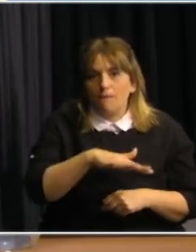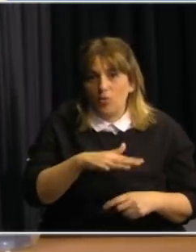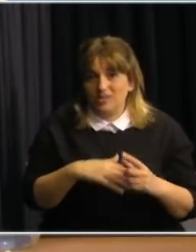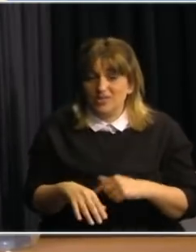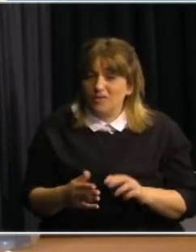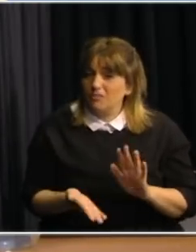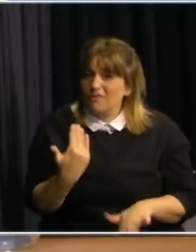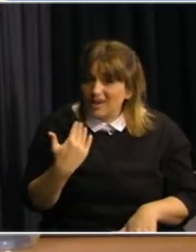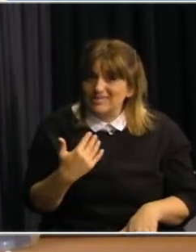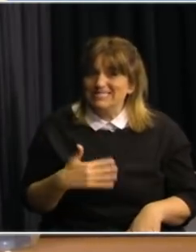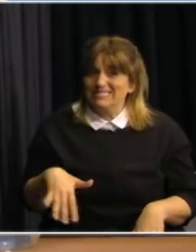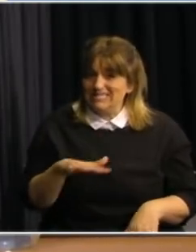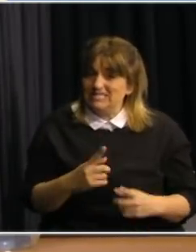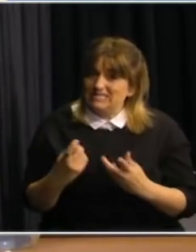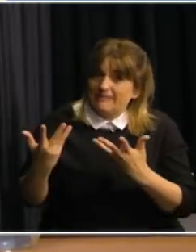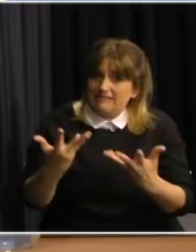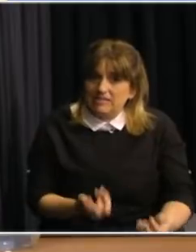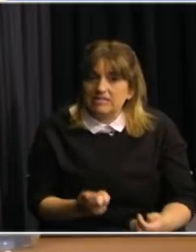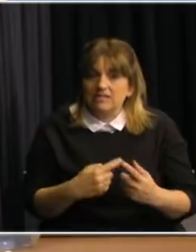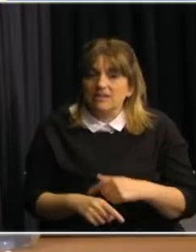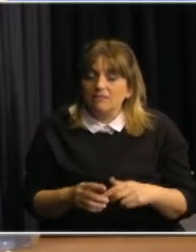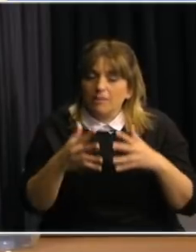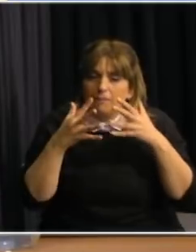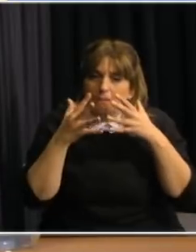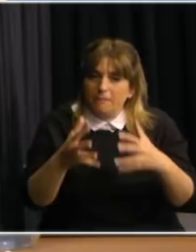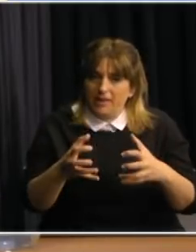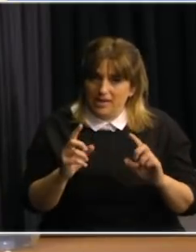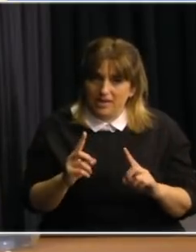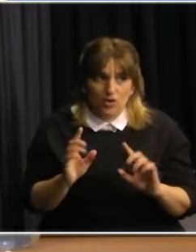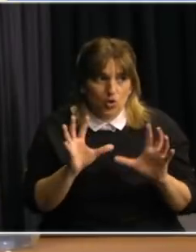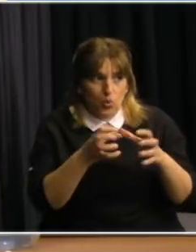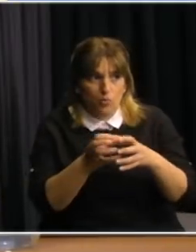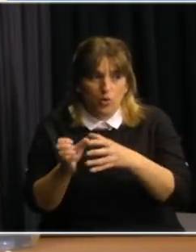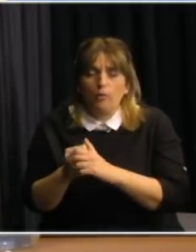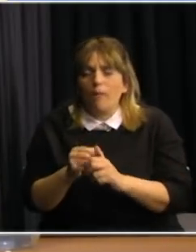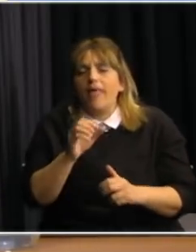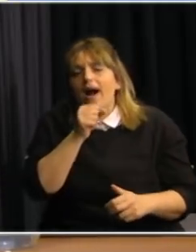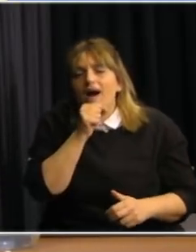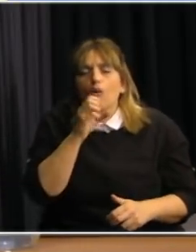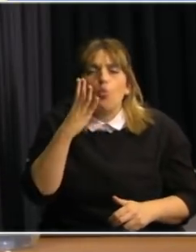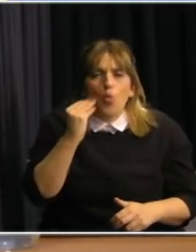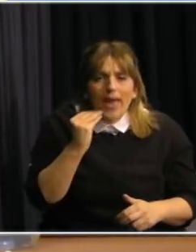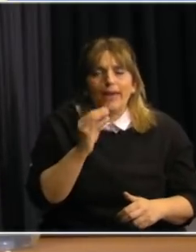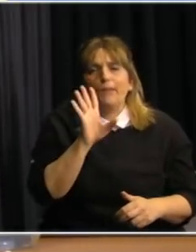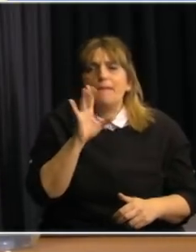vulnerables corren riegos más serios. Pueden ser nuestros padres, abuelos, vecinos o compañeros de